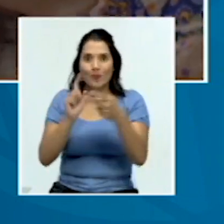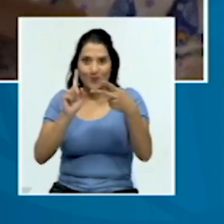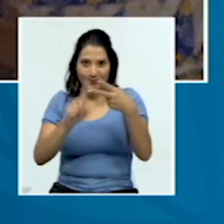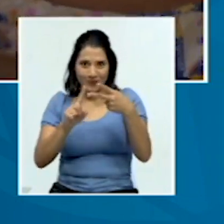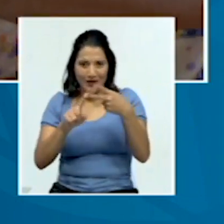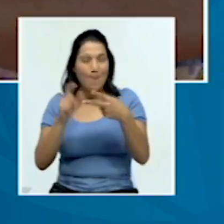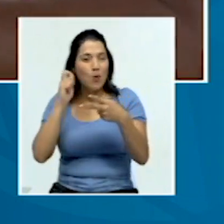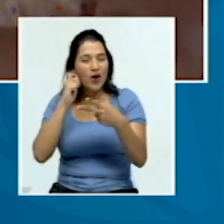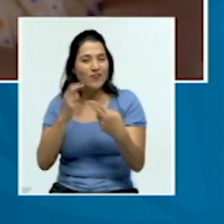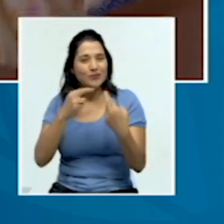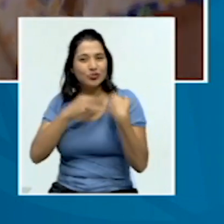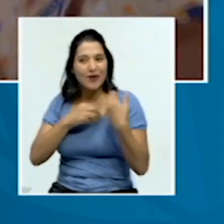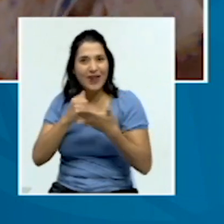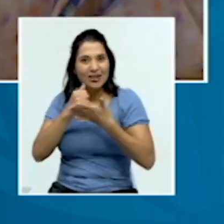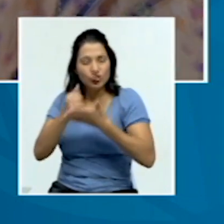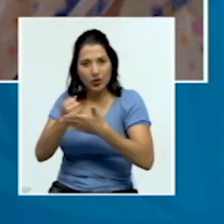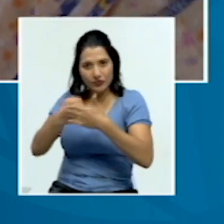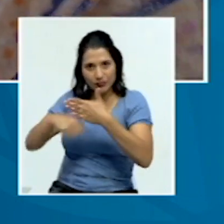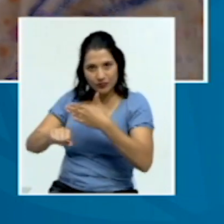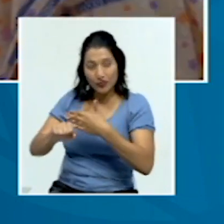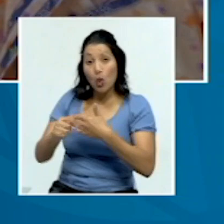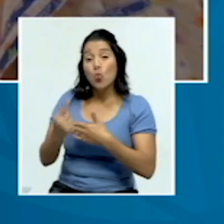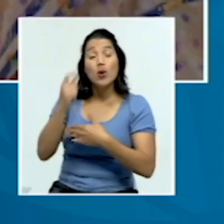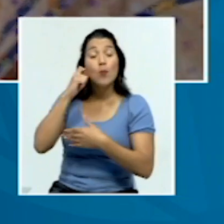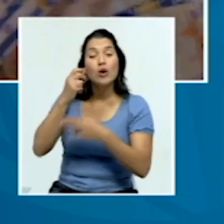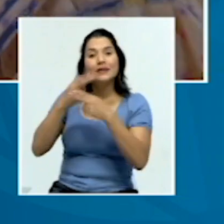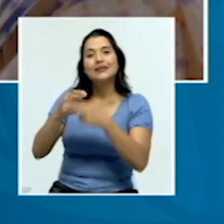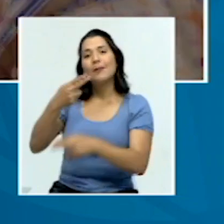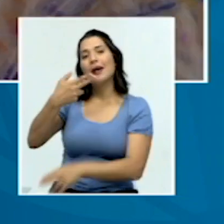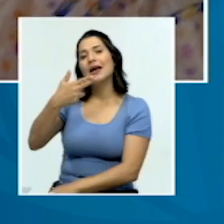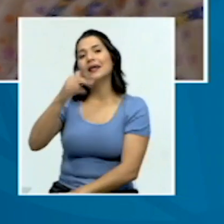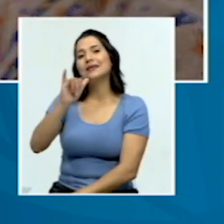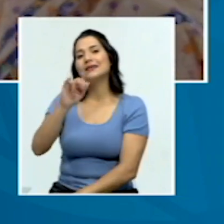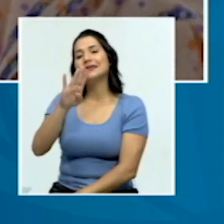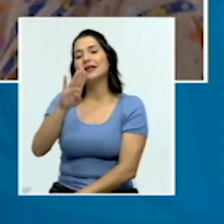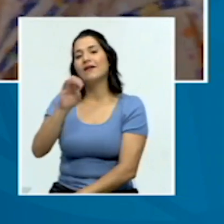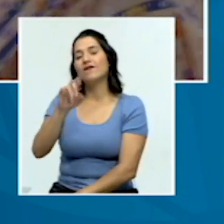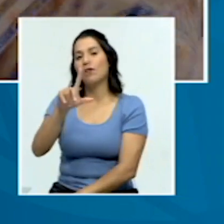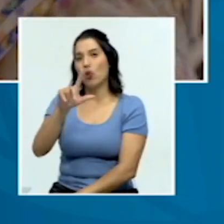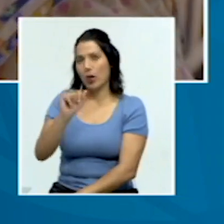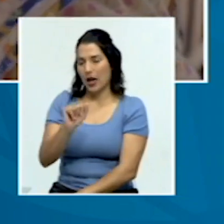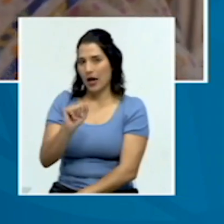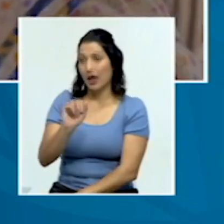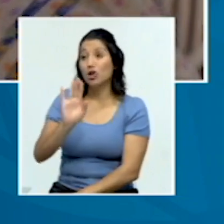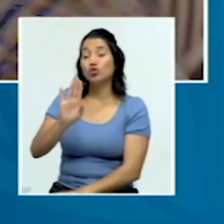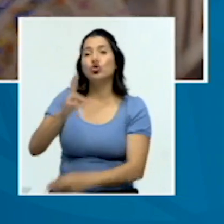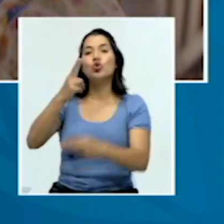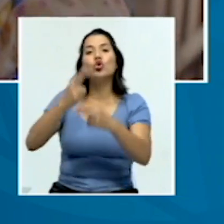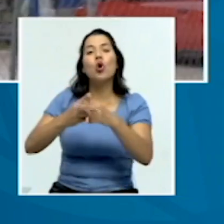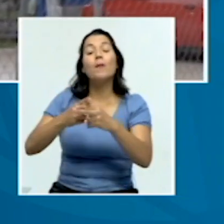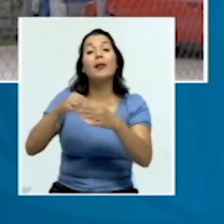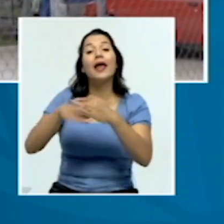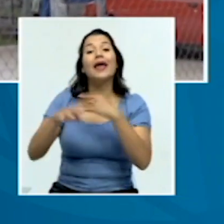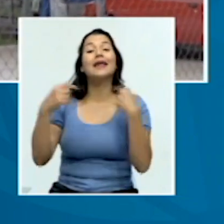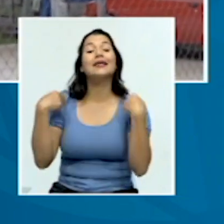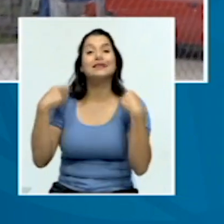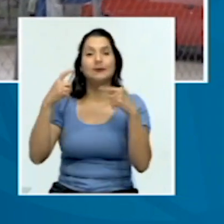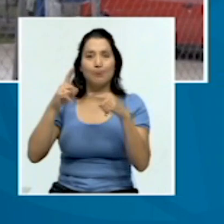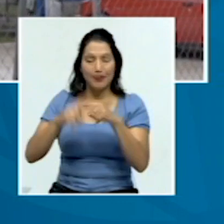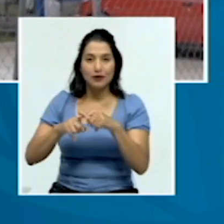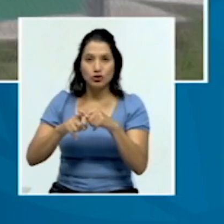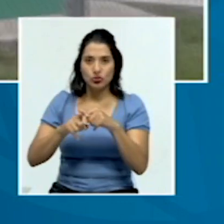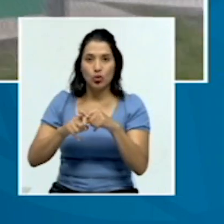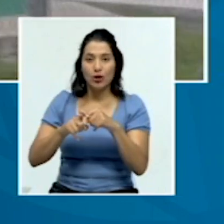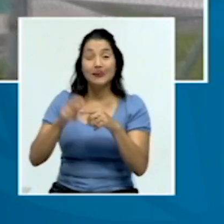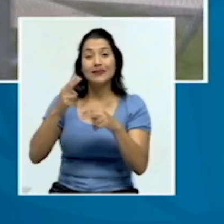a Chívula, o su nombre en español o registrado en el registro civil, valga la redundancia, que